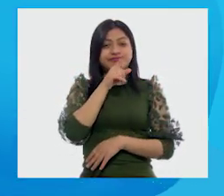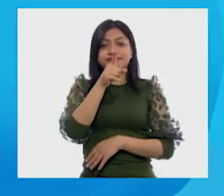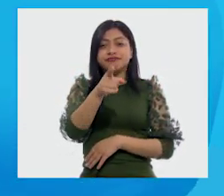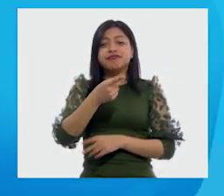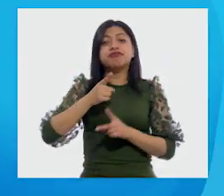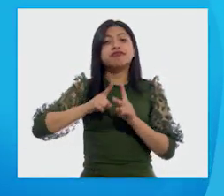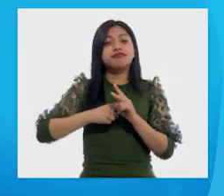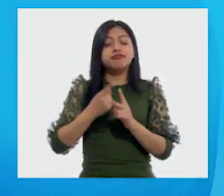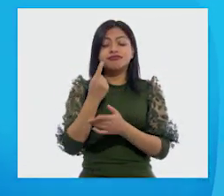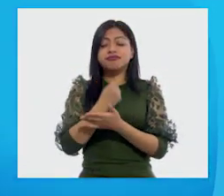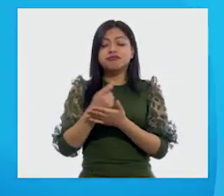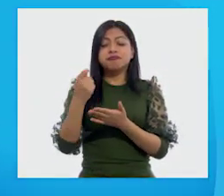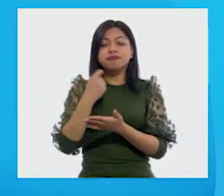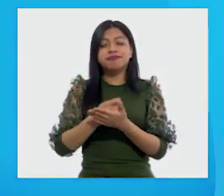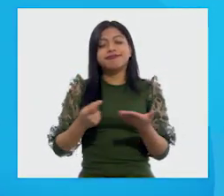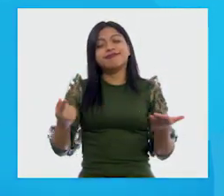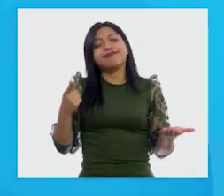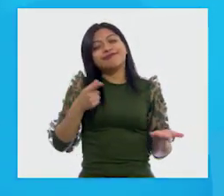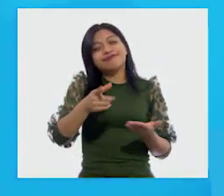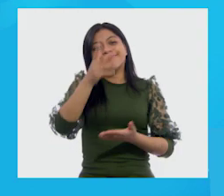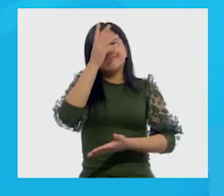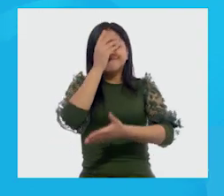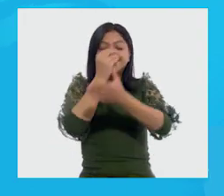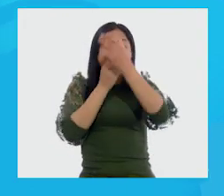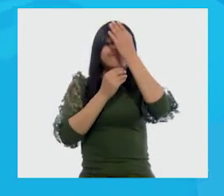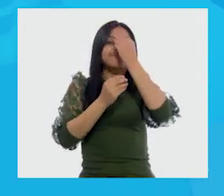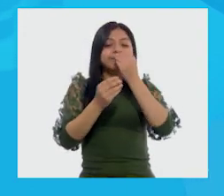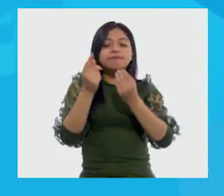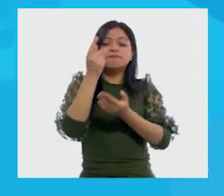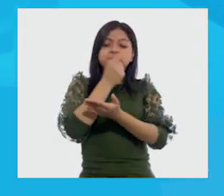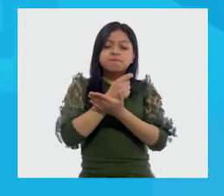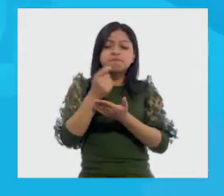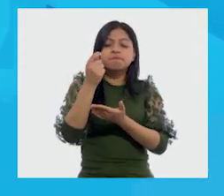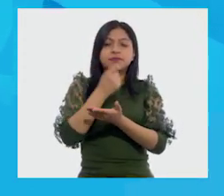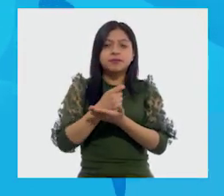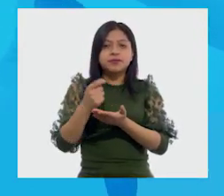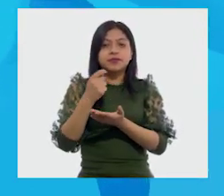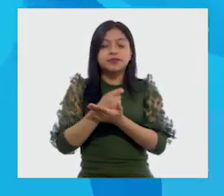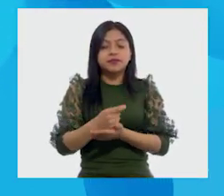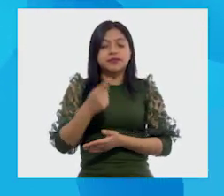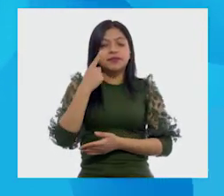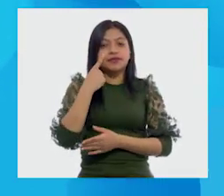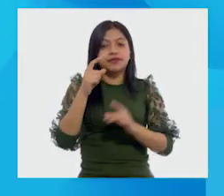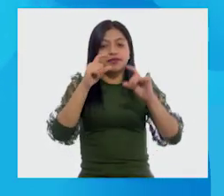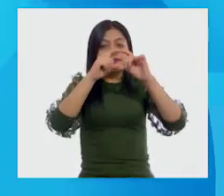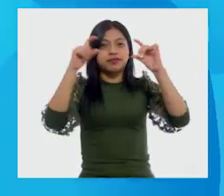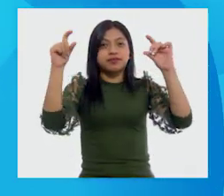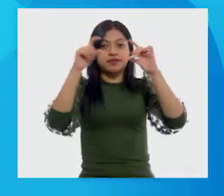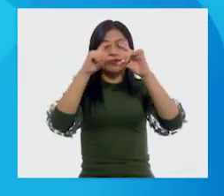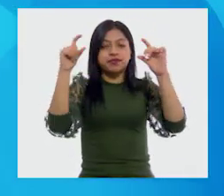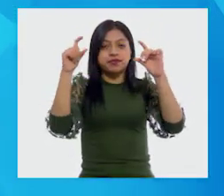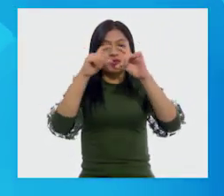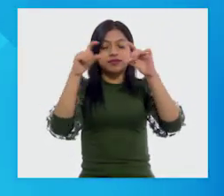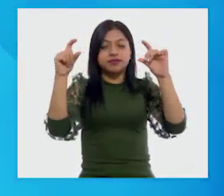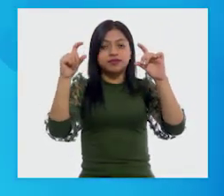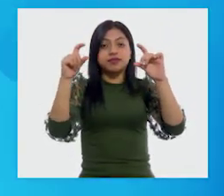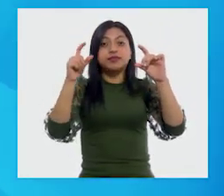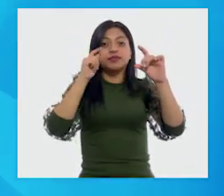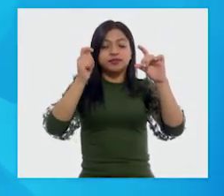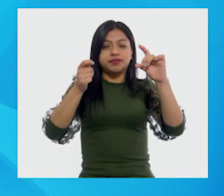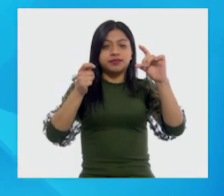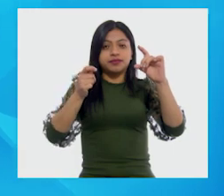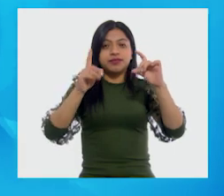Exacto. Y entonces estamos aprendiendo a escribir y entonces en la primer parte y dice primero